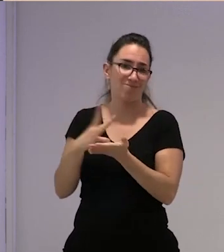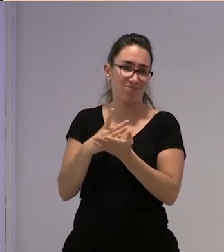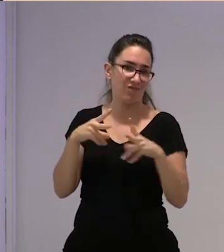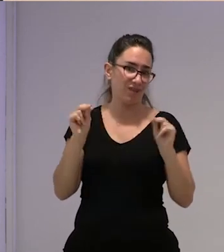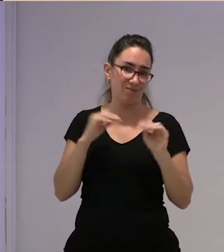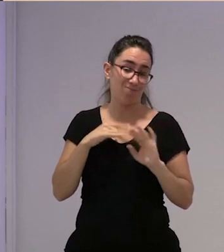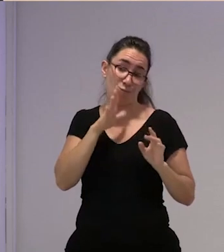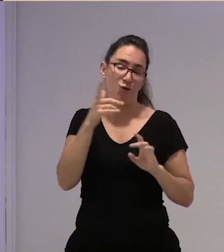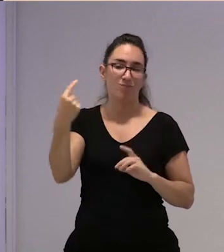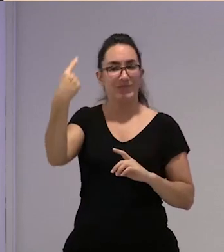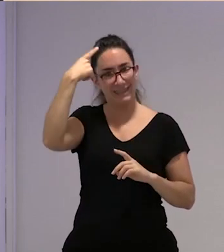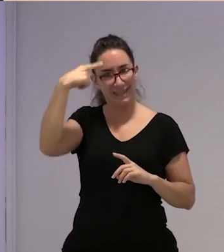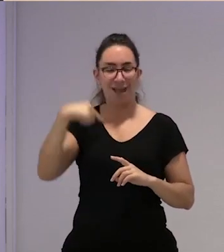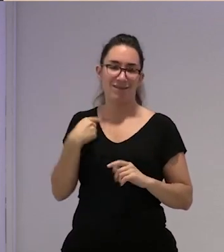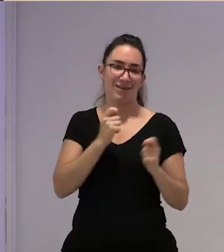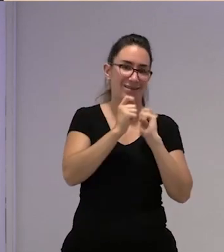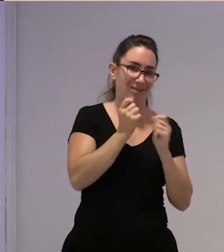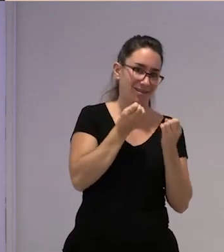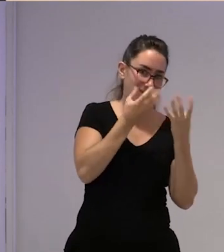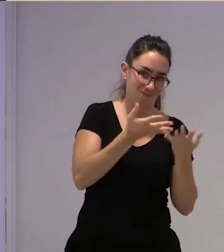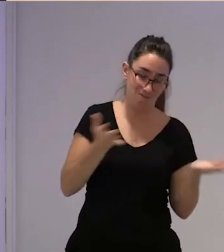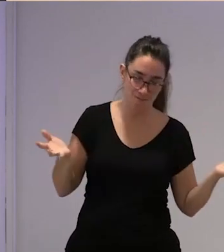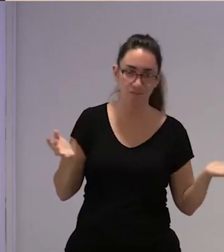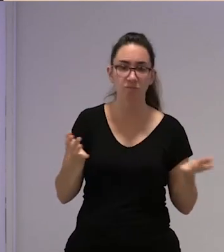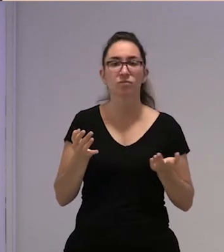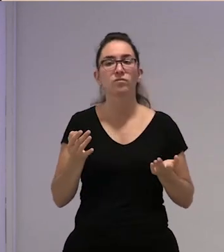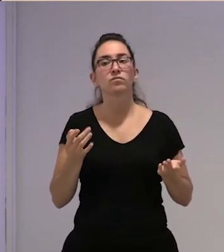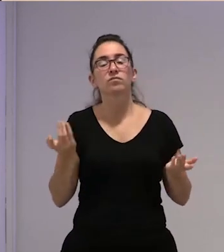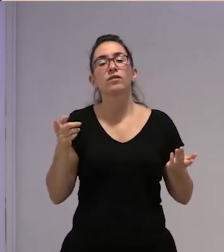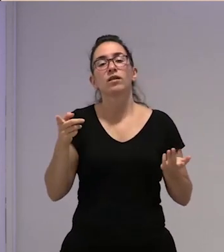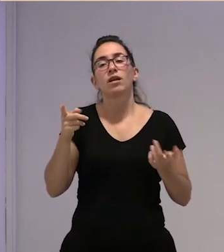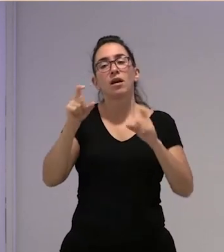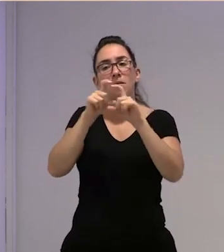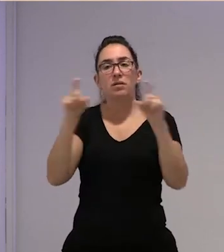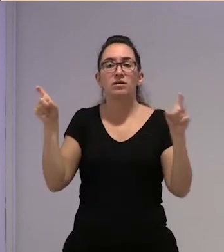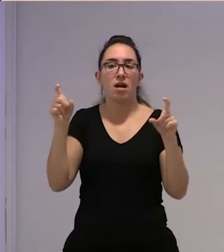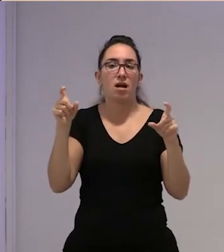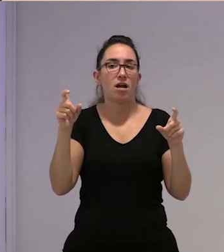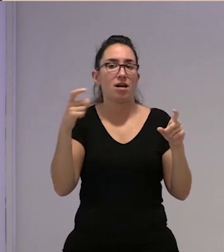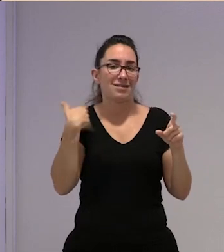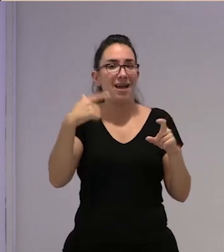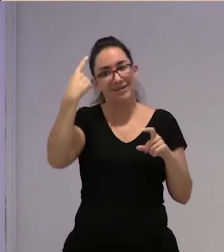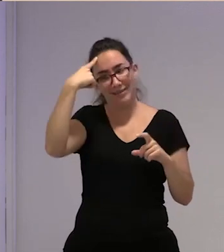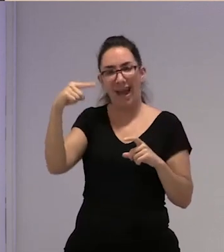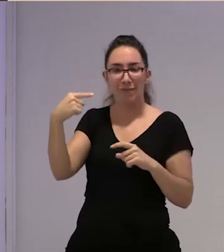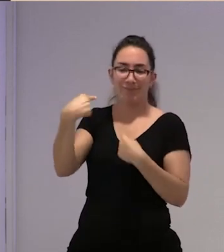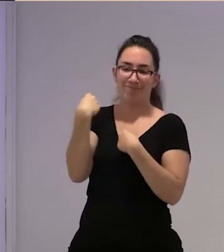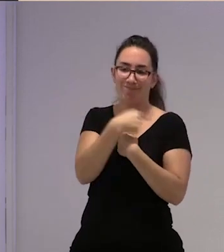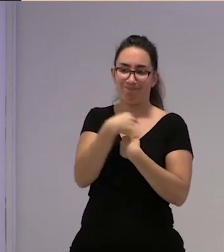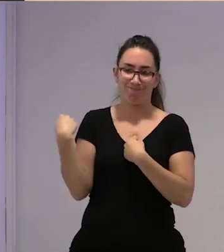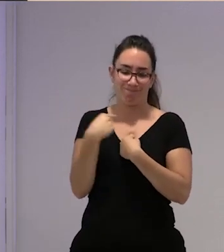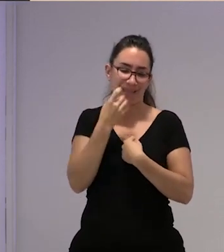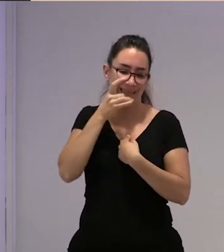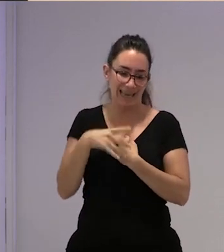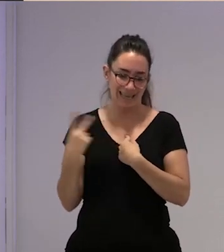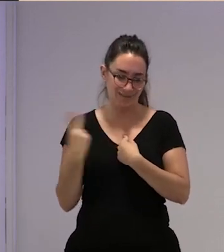nada pues ahí hemos dicho yo y la Ana pues mira ya que nos han reconocido y ya saben que estamos aquí dando por culo pues tenemos